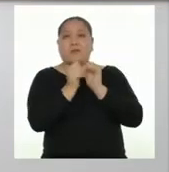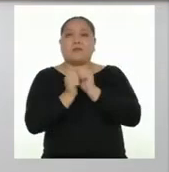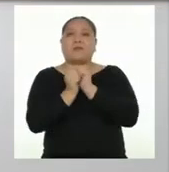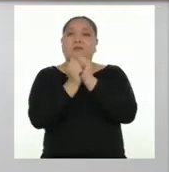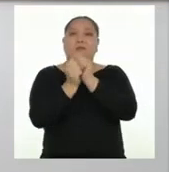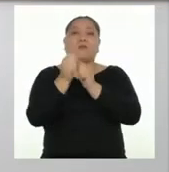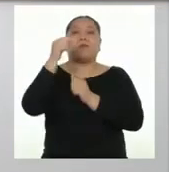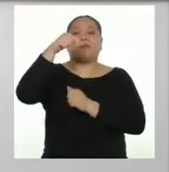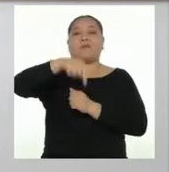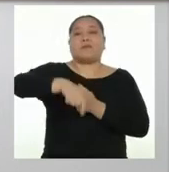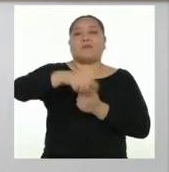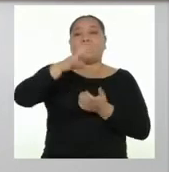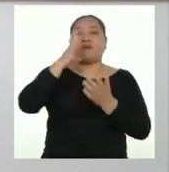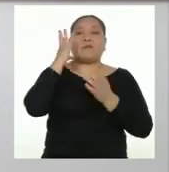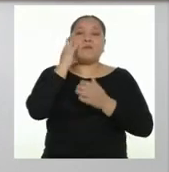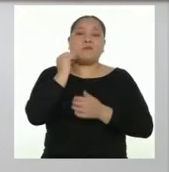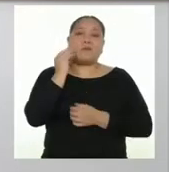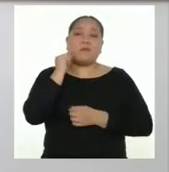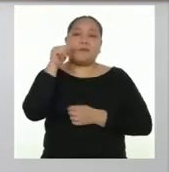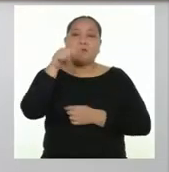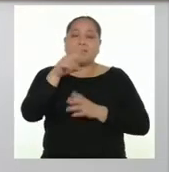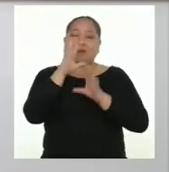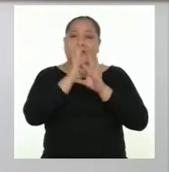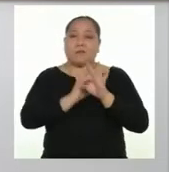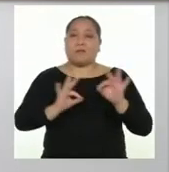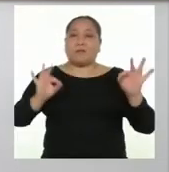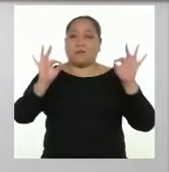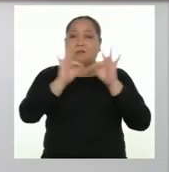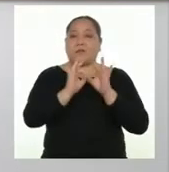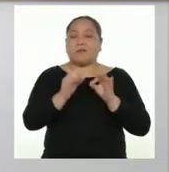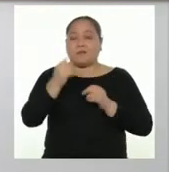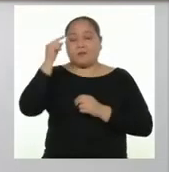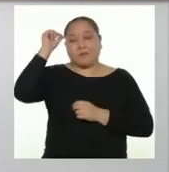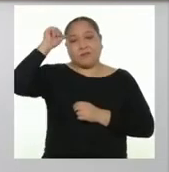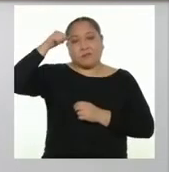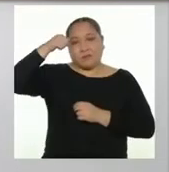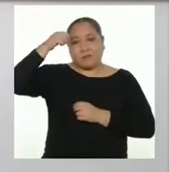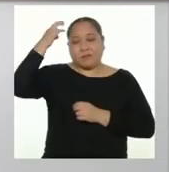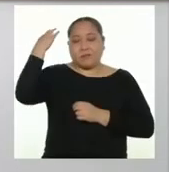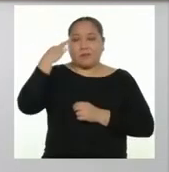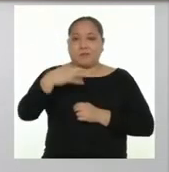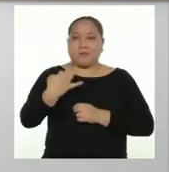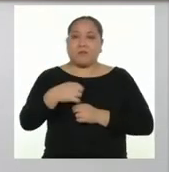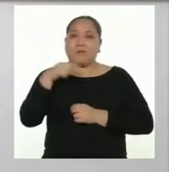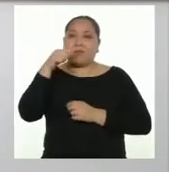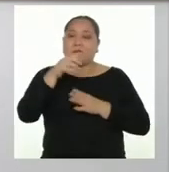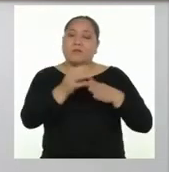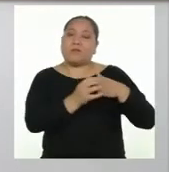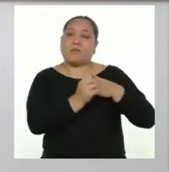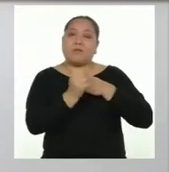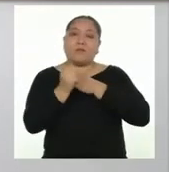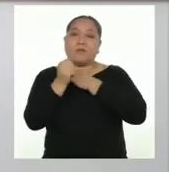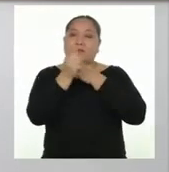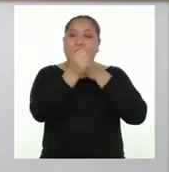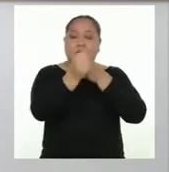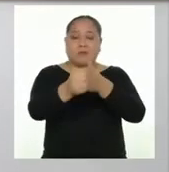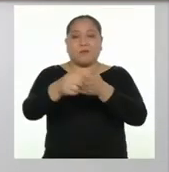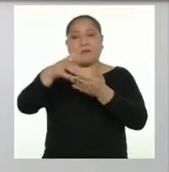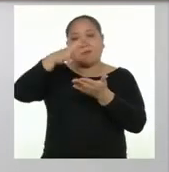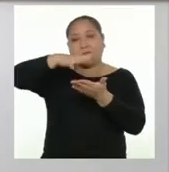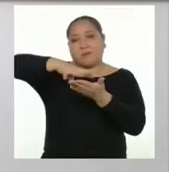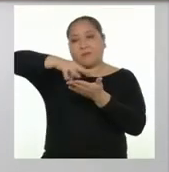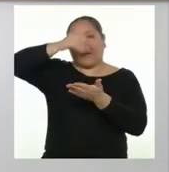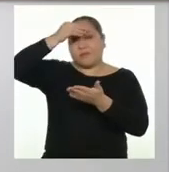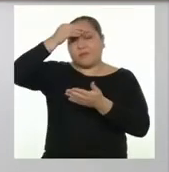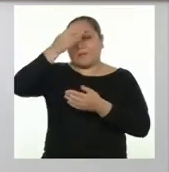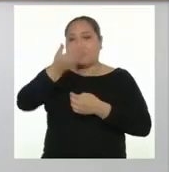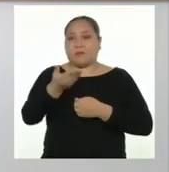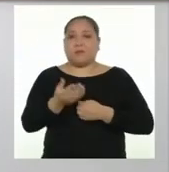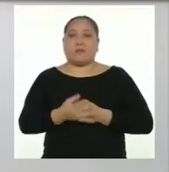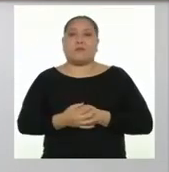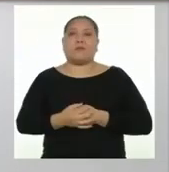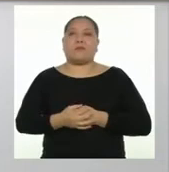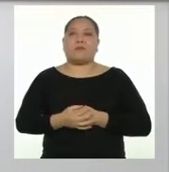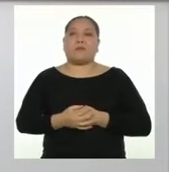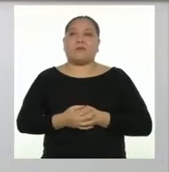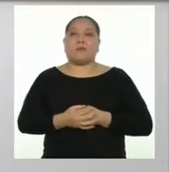experiencia. Es importante siempre tenerlos en mente, pues nos orientan en nuestro aprendizaje.